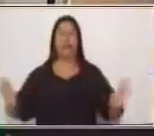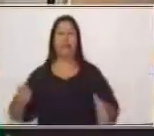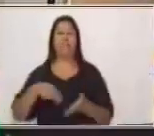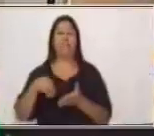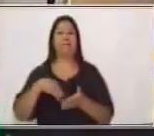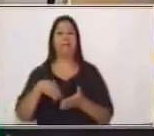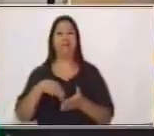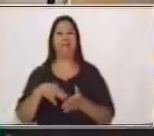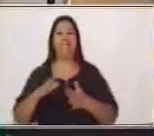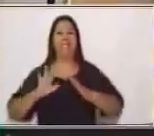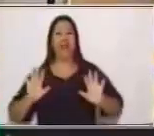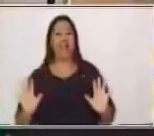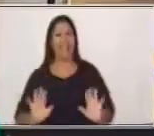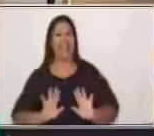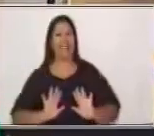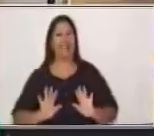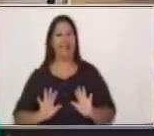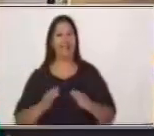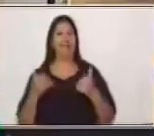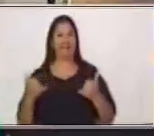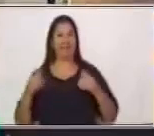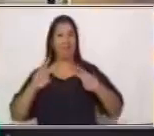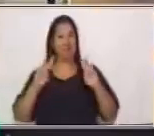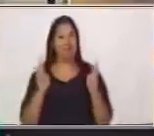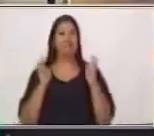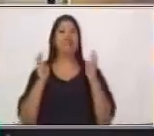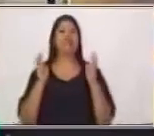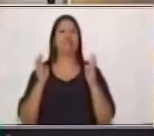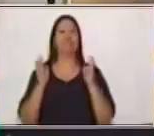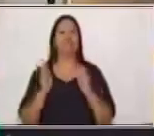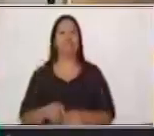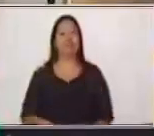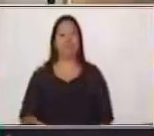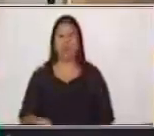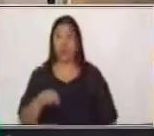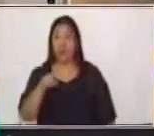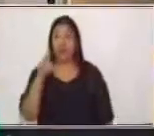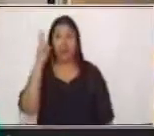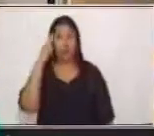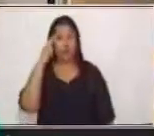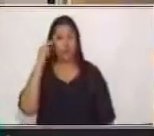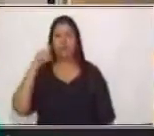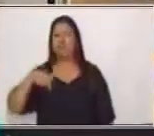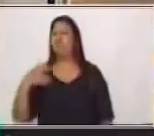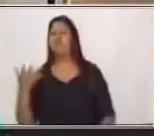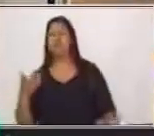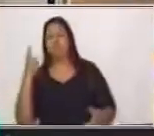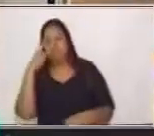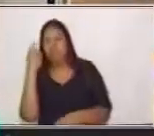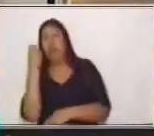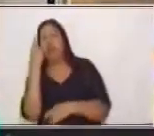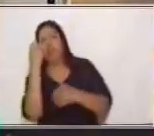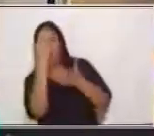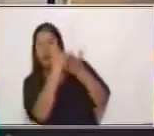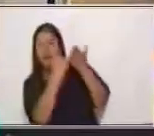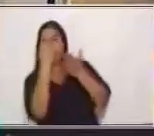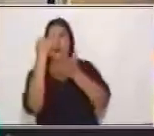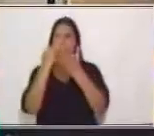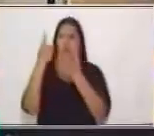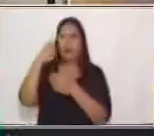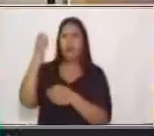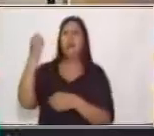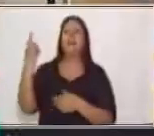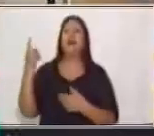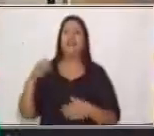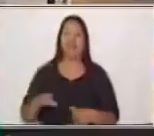entrar directamente a nuestro tema, te recuerdo que nuestro tema es la interpretación de imágenes para tercero primario,